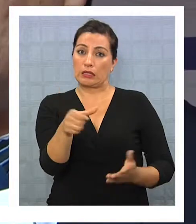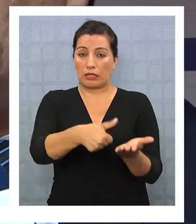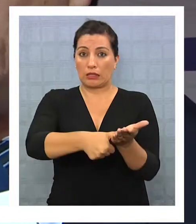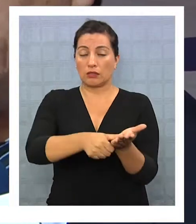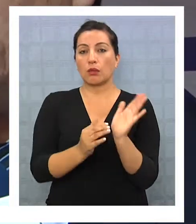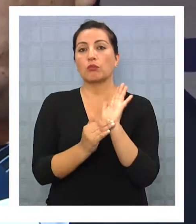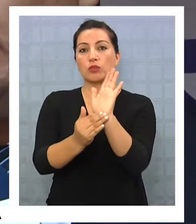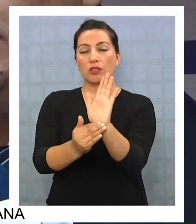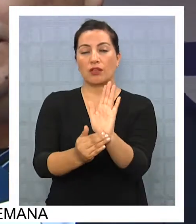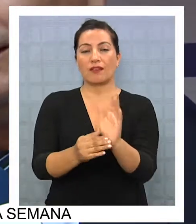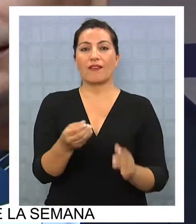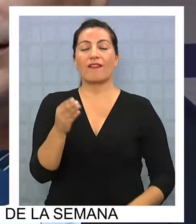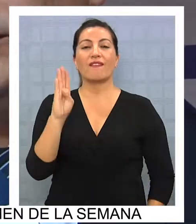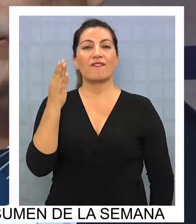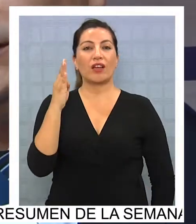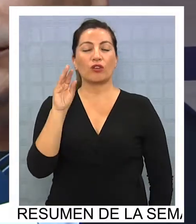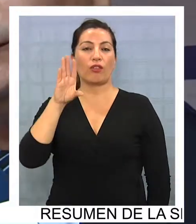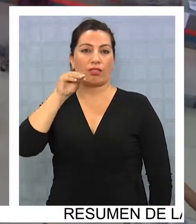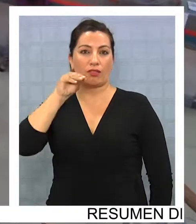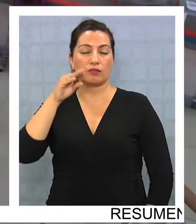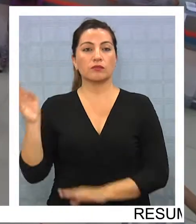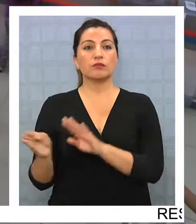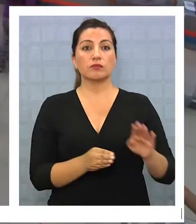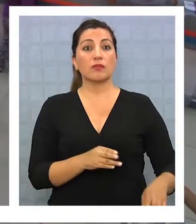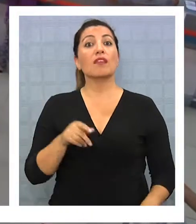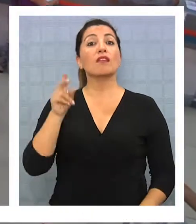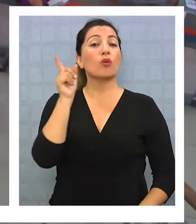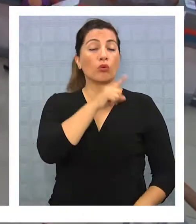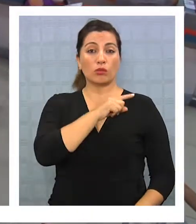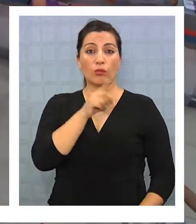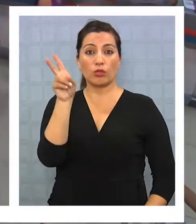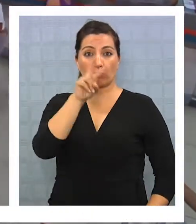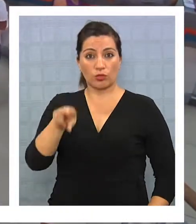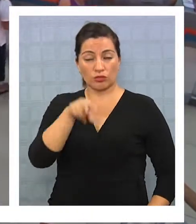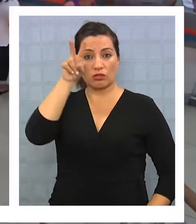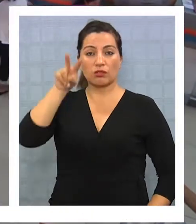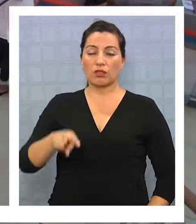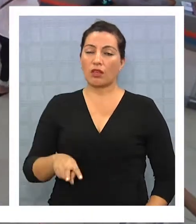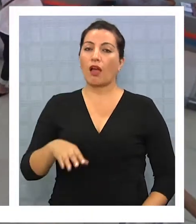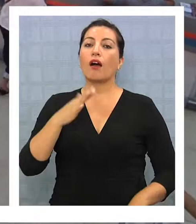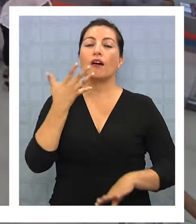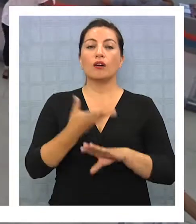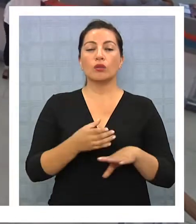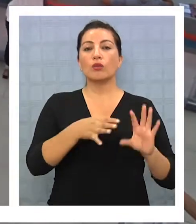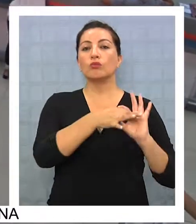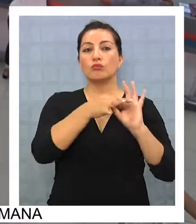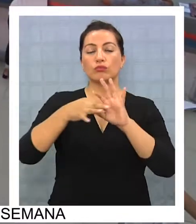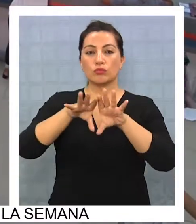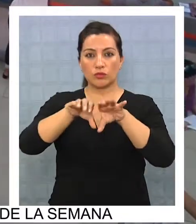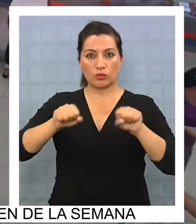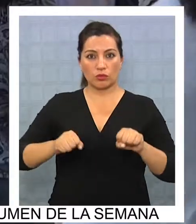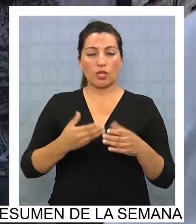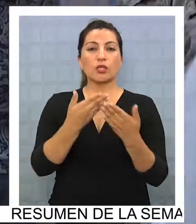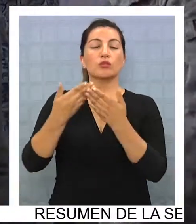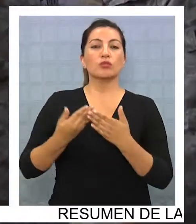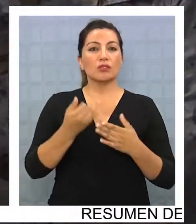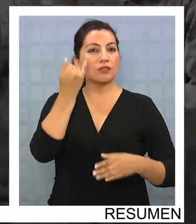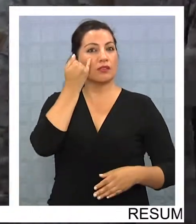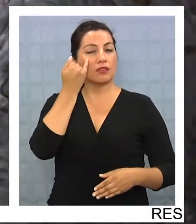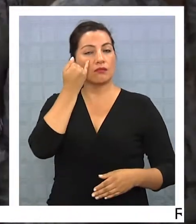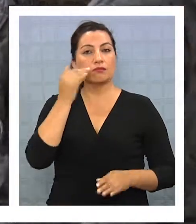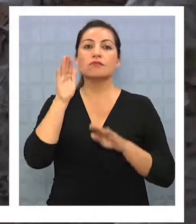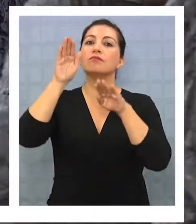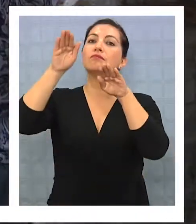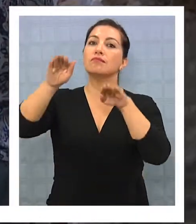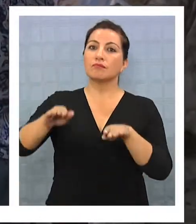presentación de la celula de identidad en el Banco Estado. Finalmente, Impuestos Internos informó que, gracias a un convenio, alumnos de